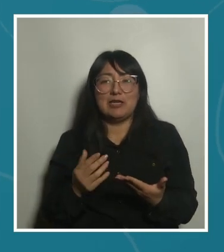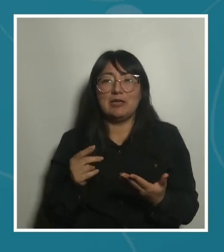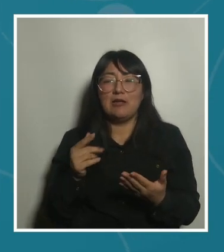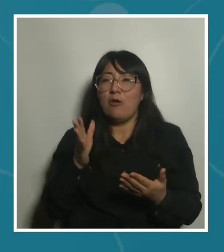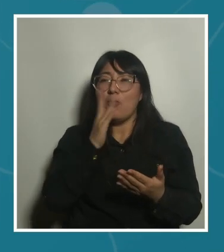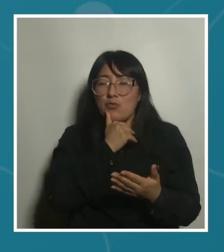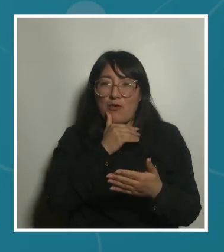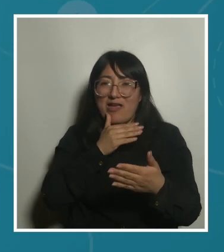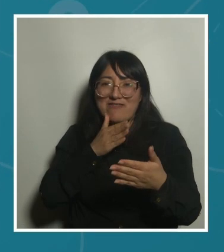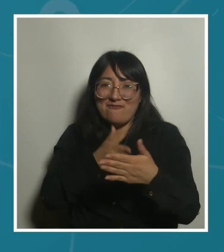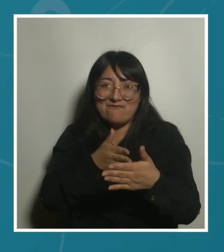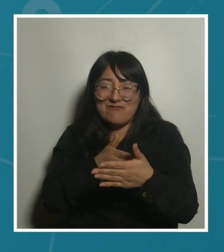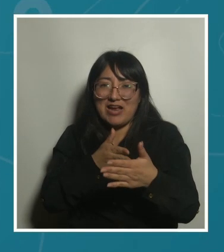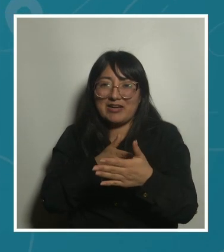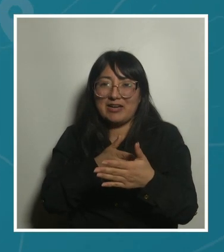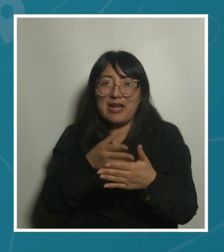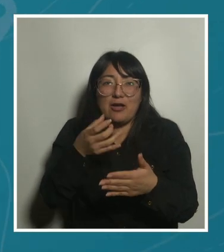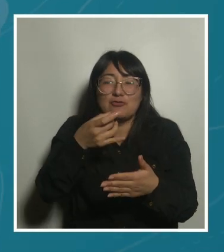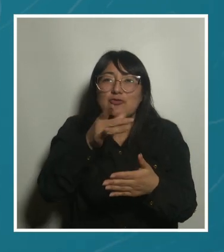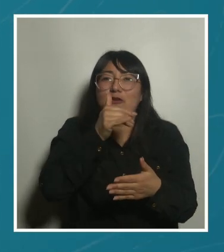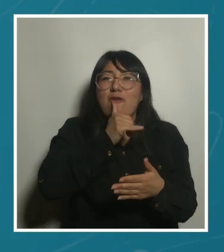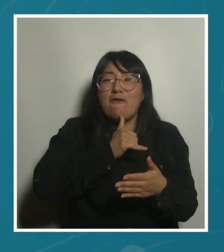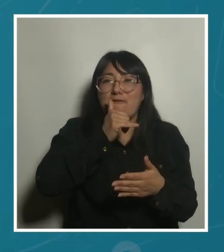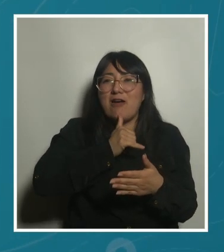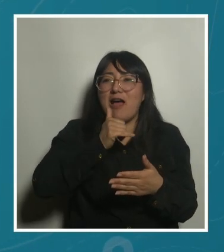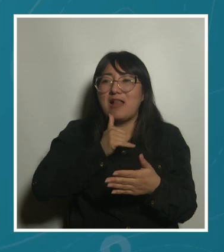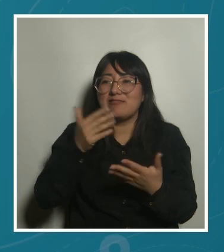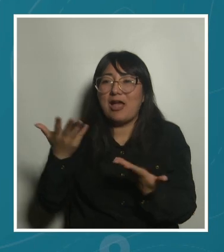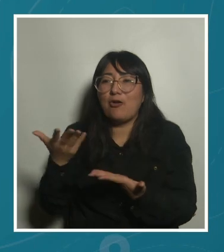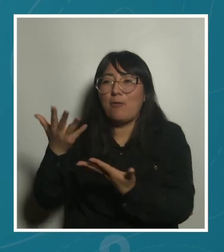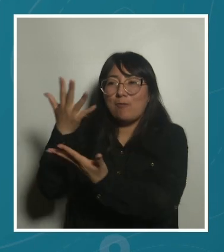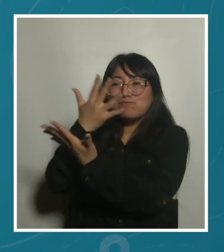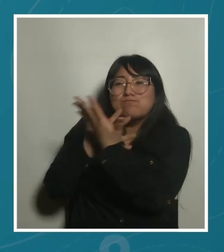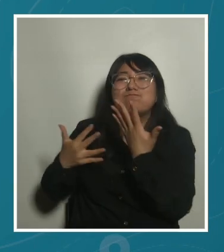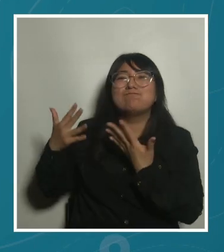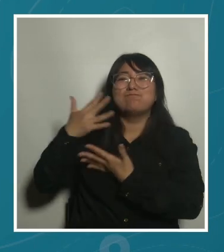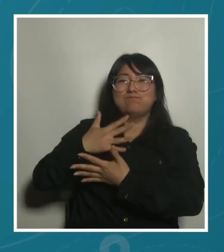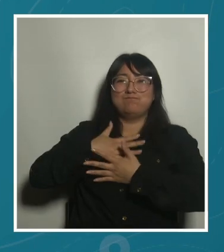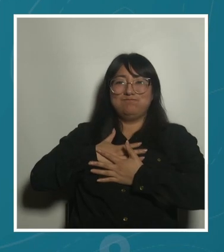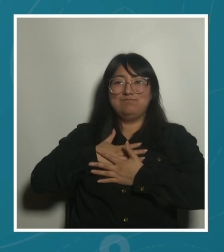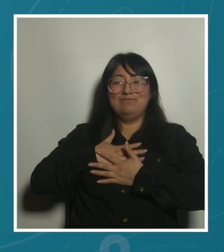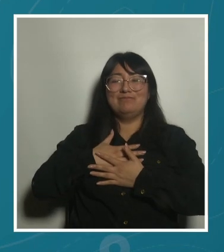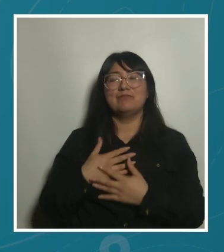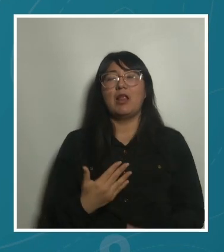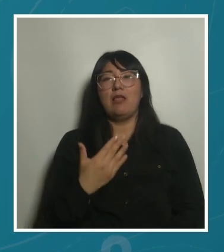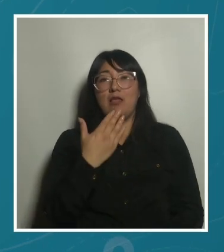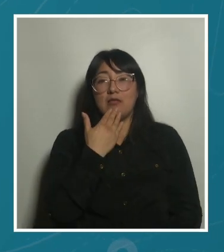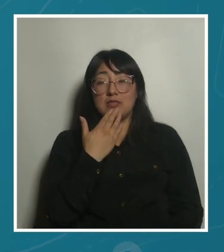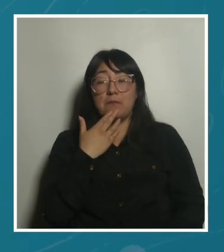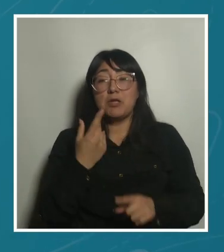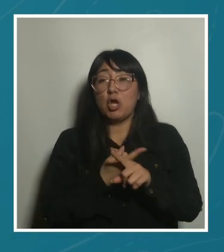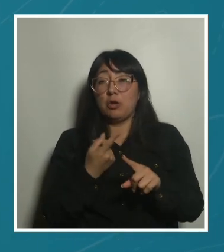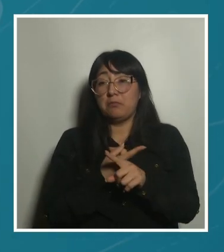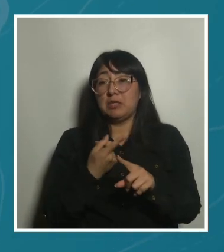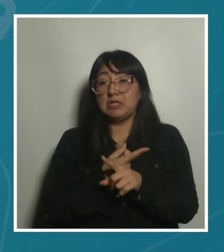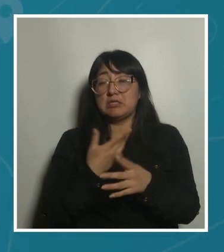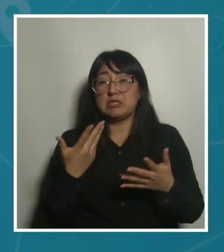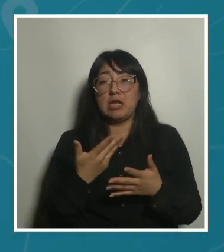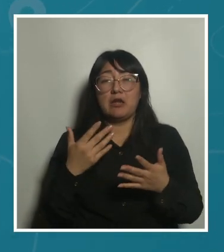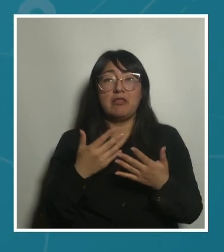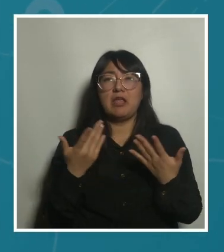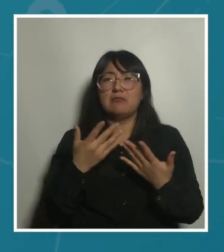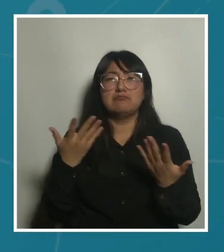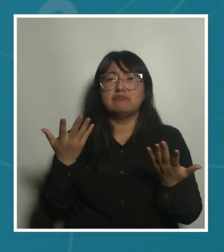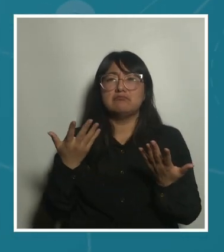barrera sino que muchas veces hay una bidireccionalidad de los cuidados. también hablar del horizonte